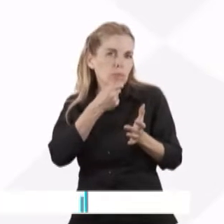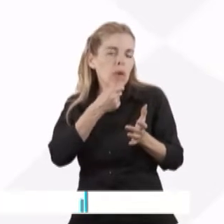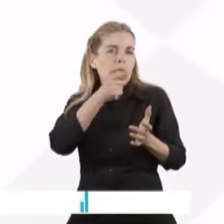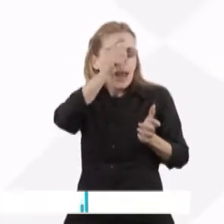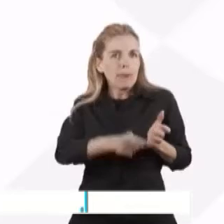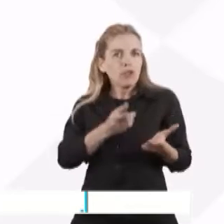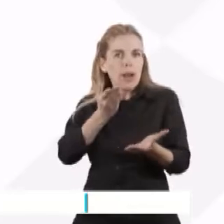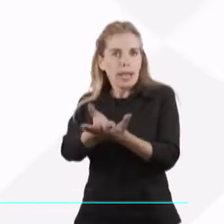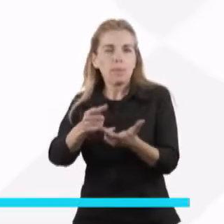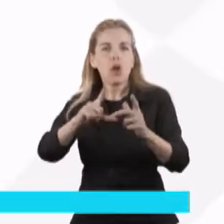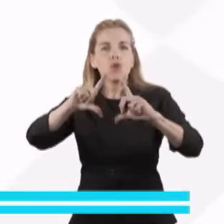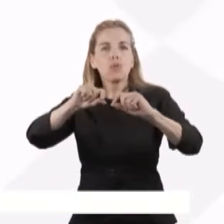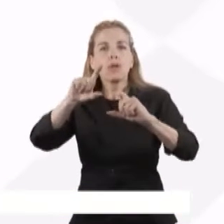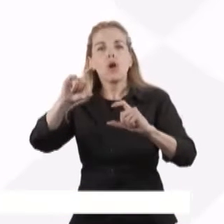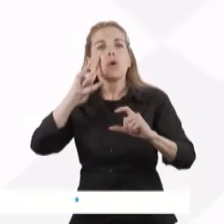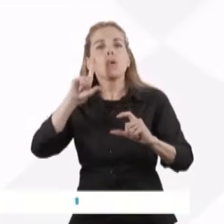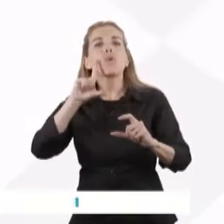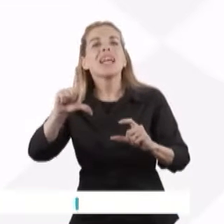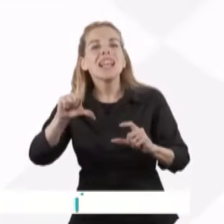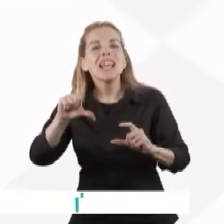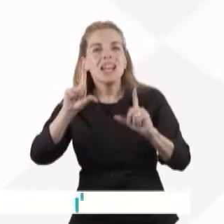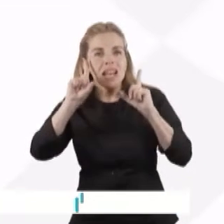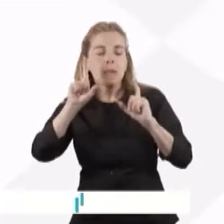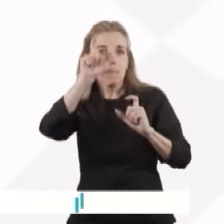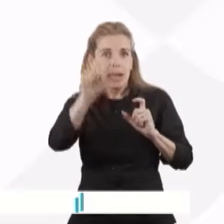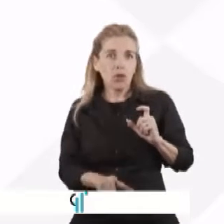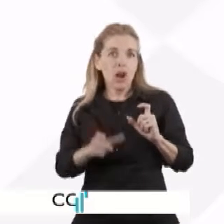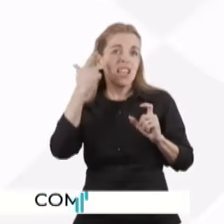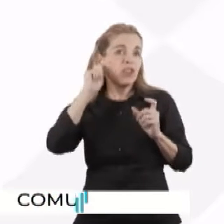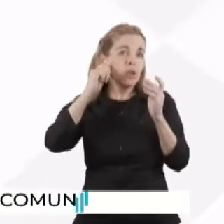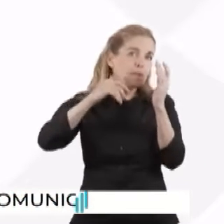el número de CUIL de cada integrante del hogar mayor de 18 años,